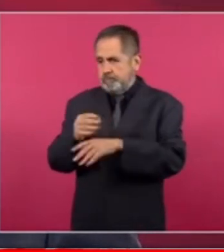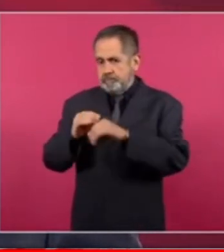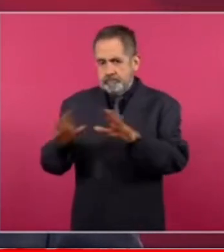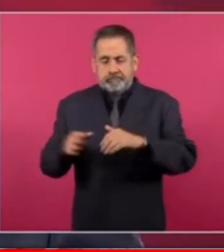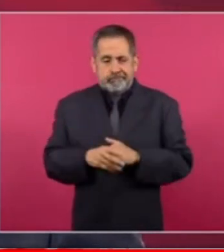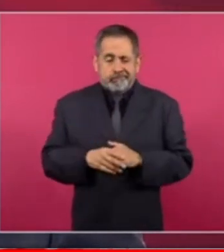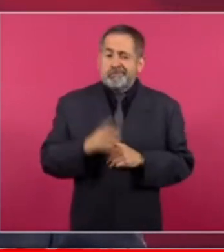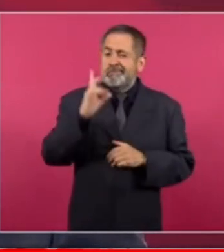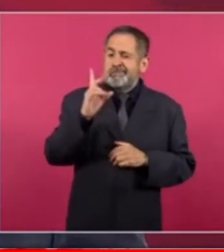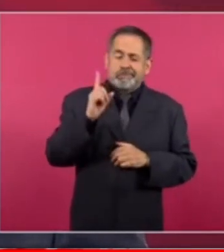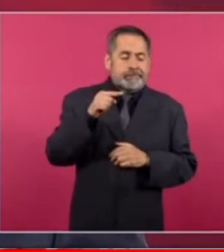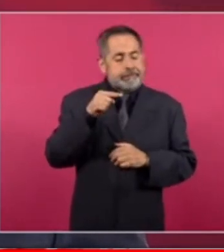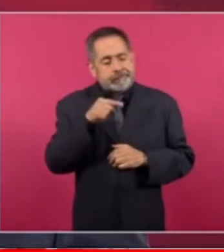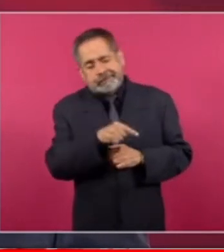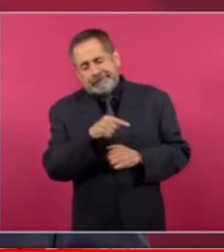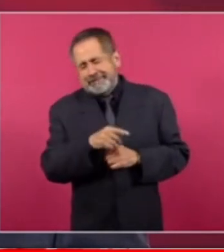se siga